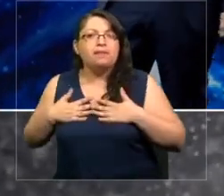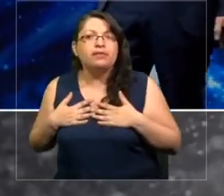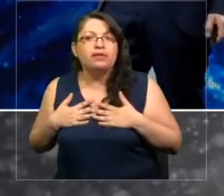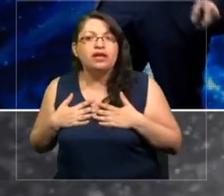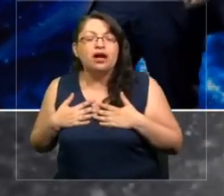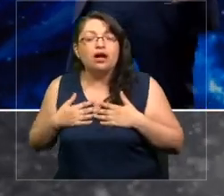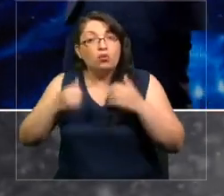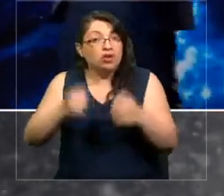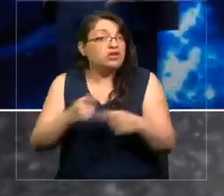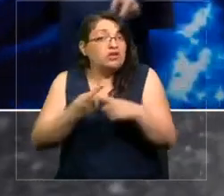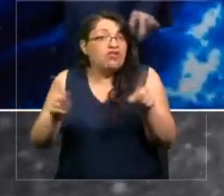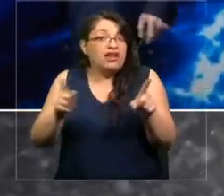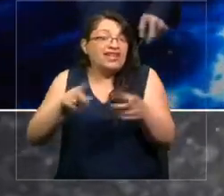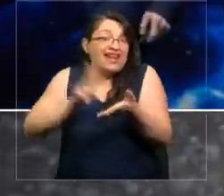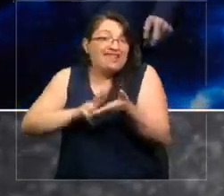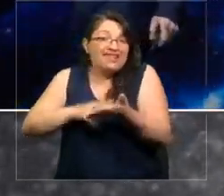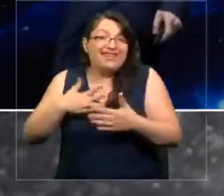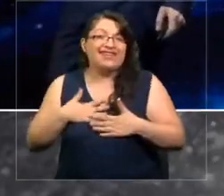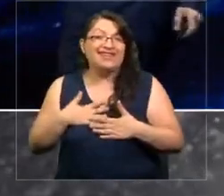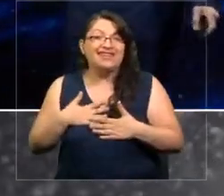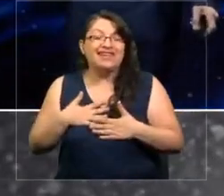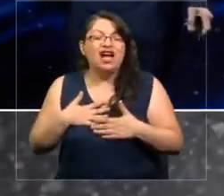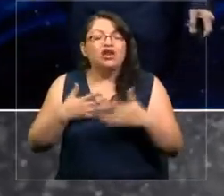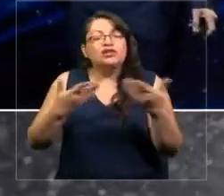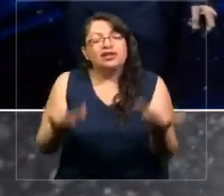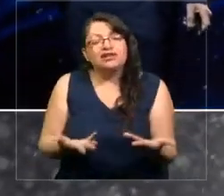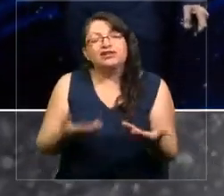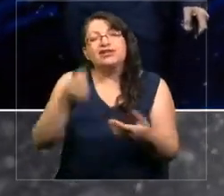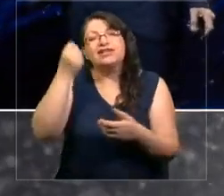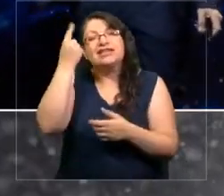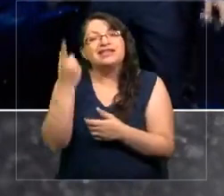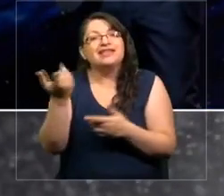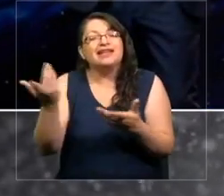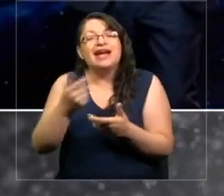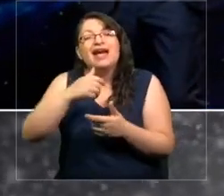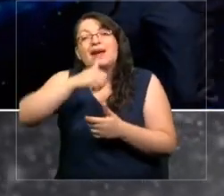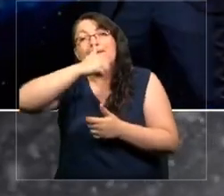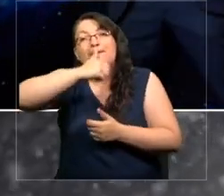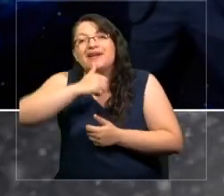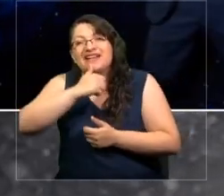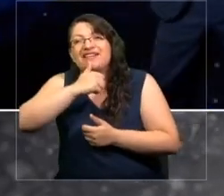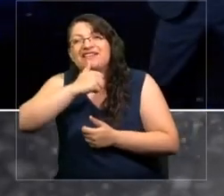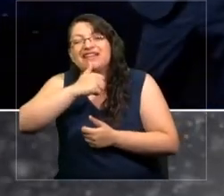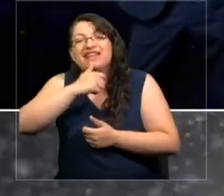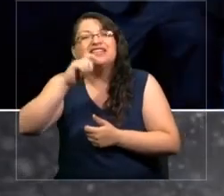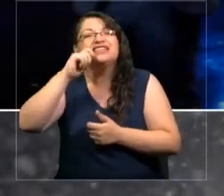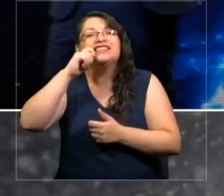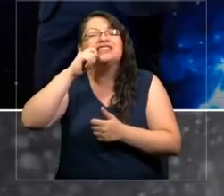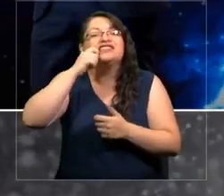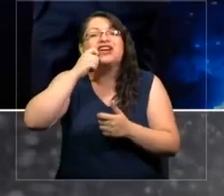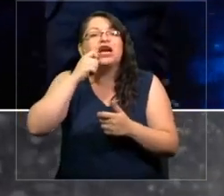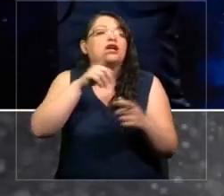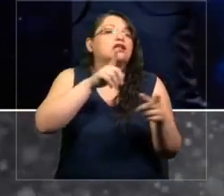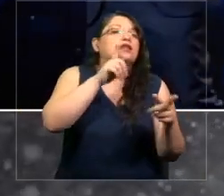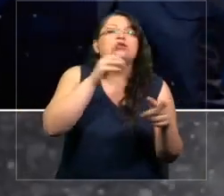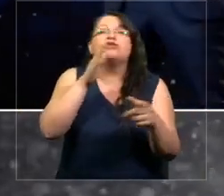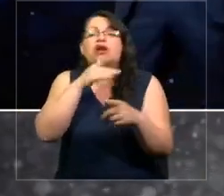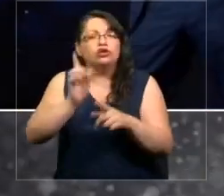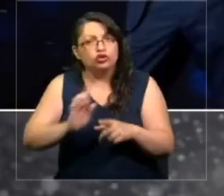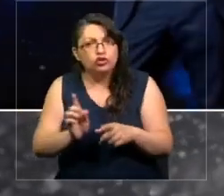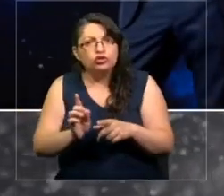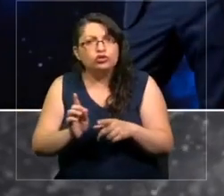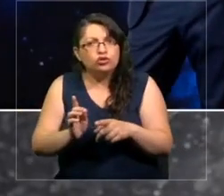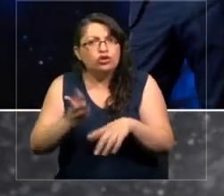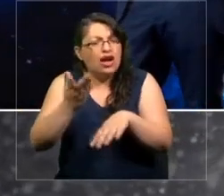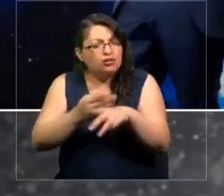con lo que nosotros somos. Entonces, hay que comprender que la privacidad no es algo discotómico. No tienes o no tienes privacidad. Son capas y tenemos